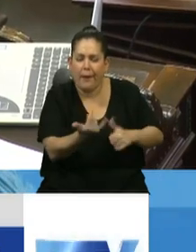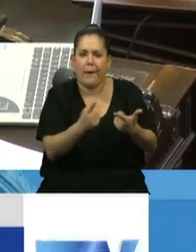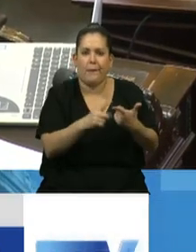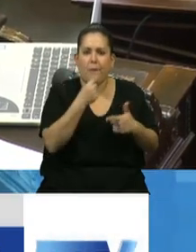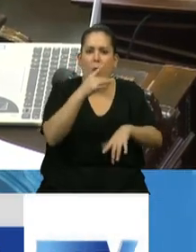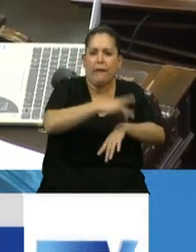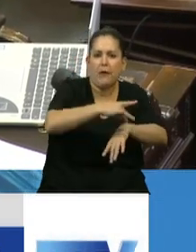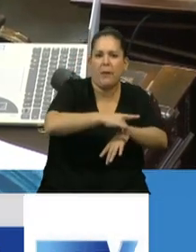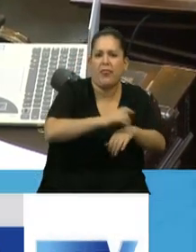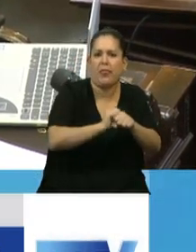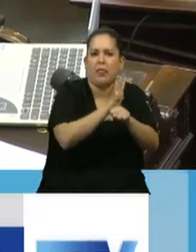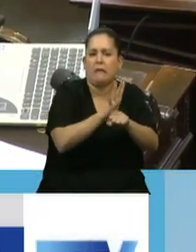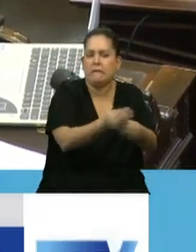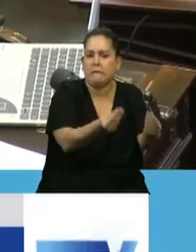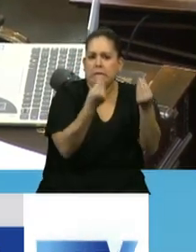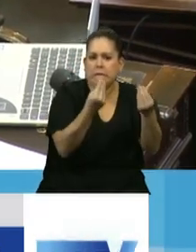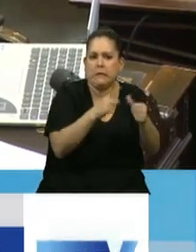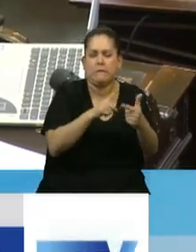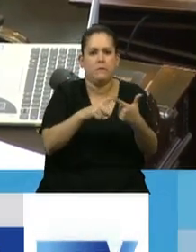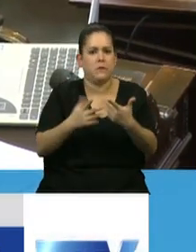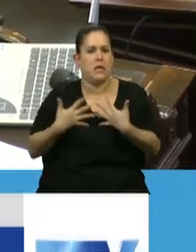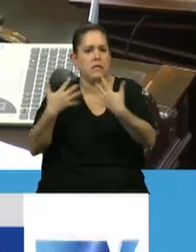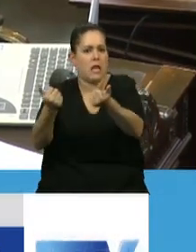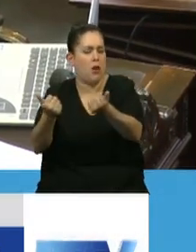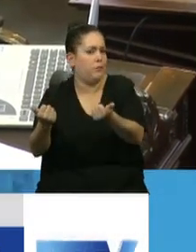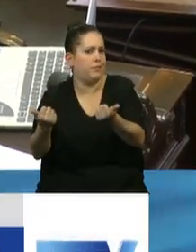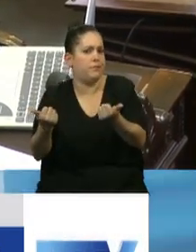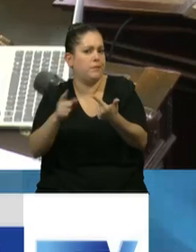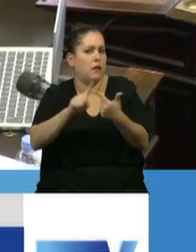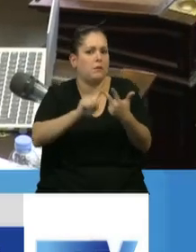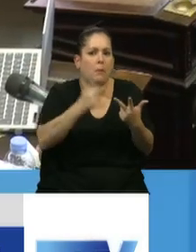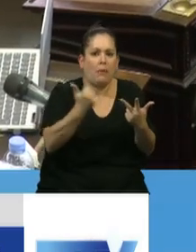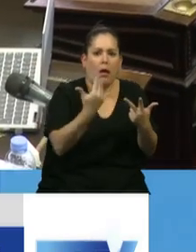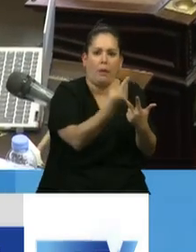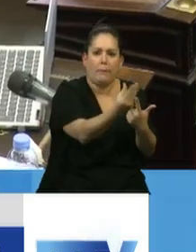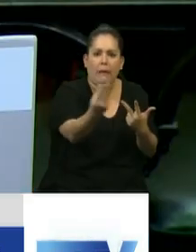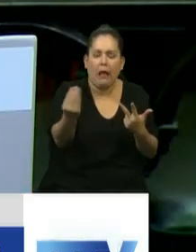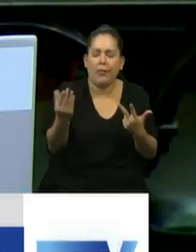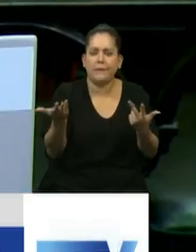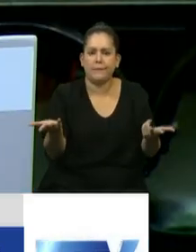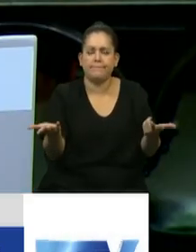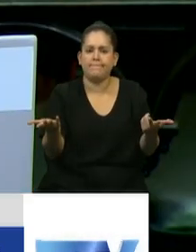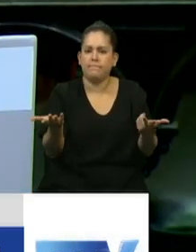enfermedad en sí, con la salud en sí, pero también con los miedos de saber